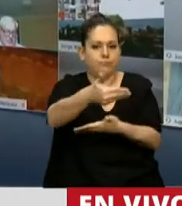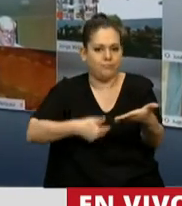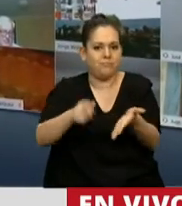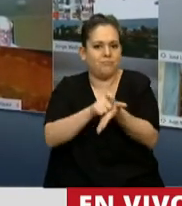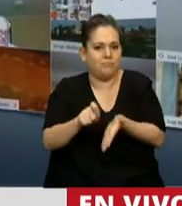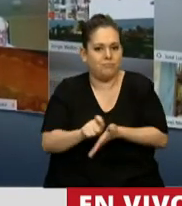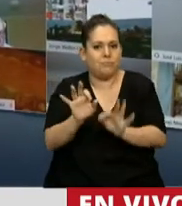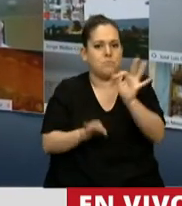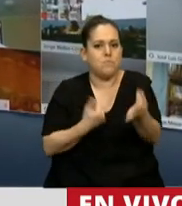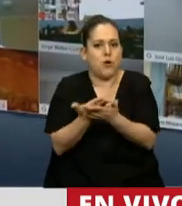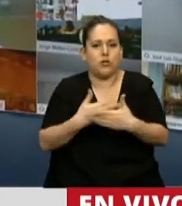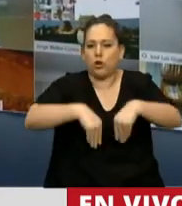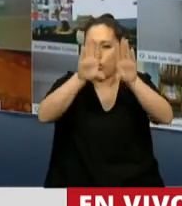todos.